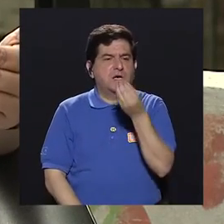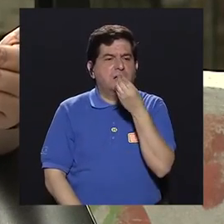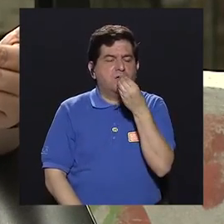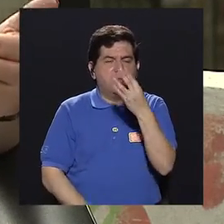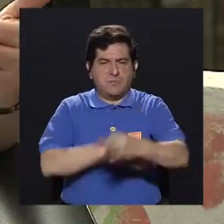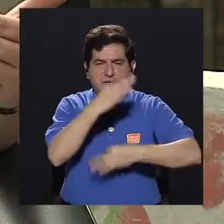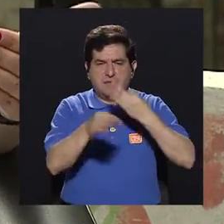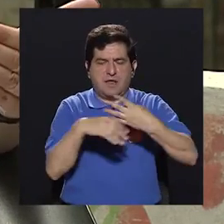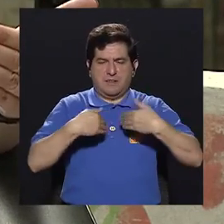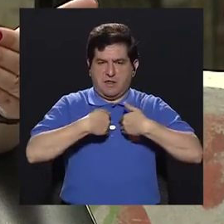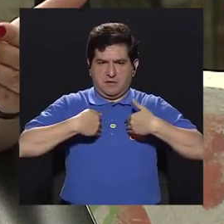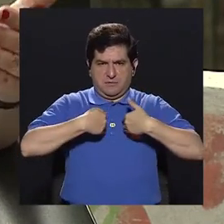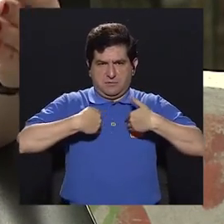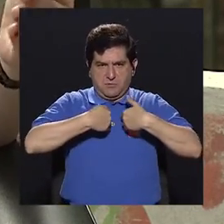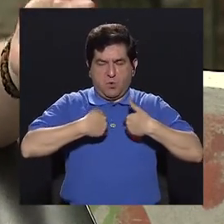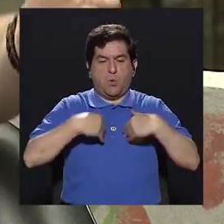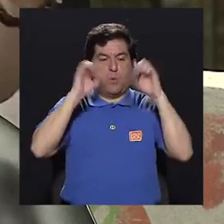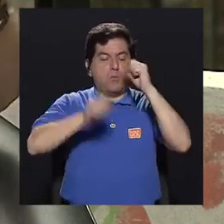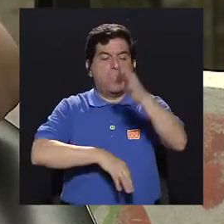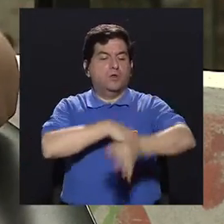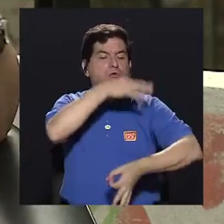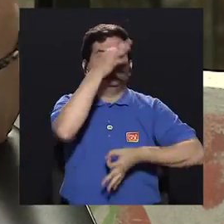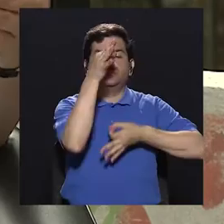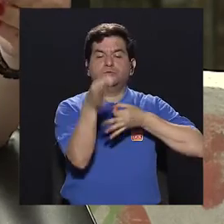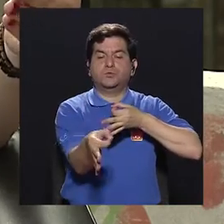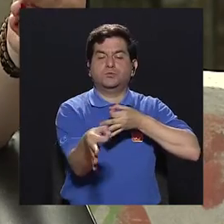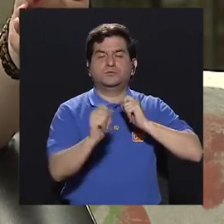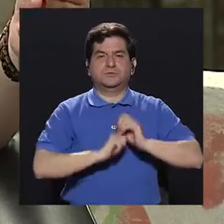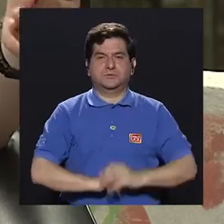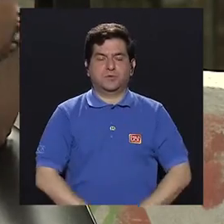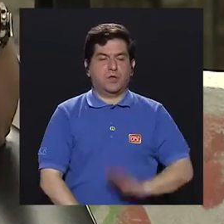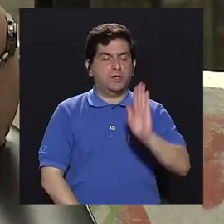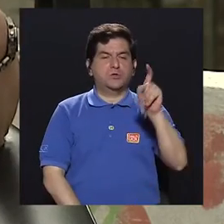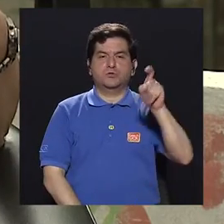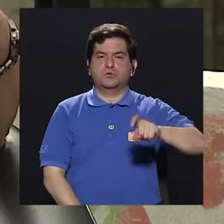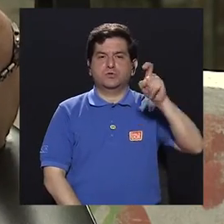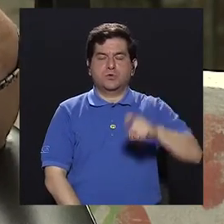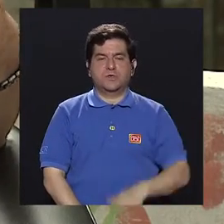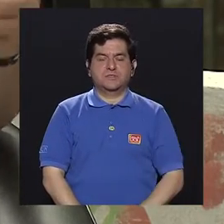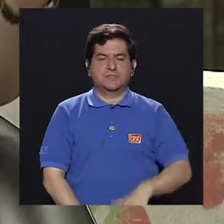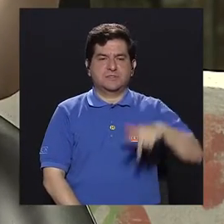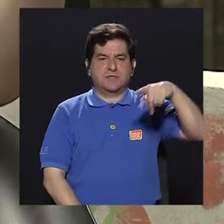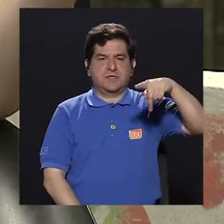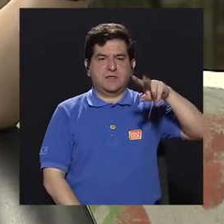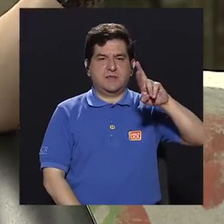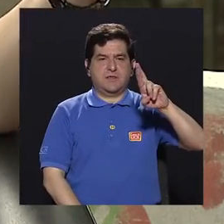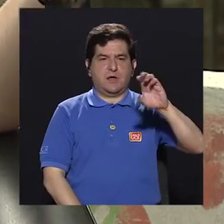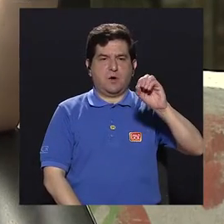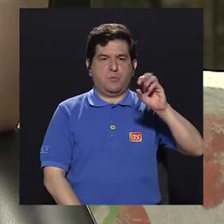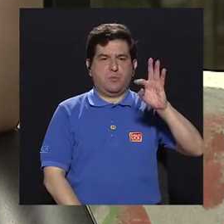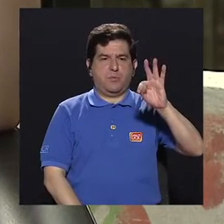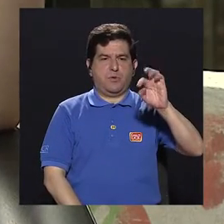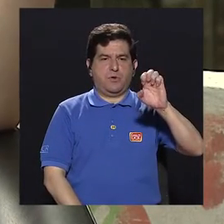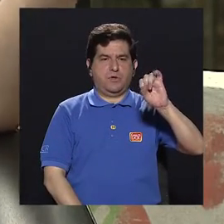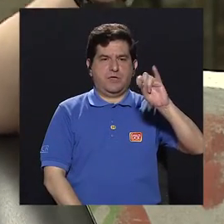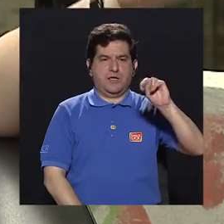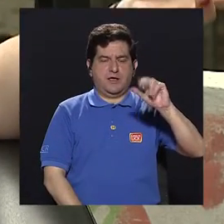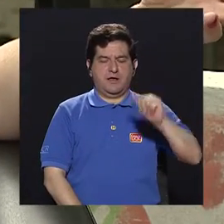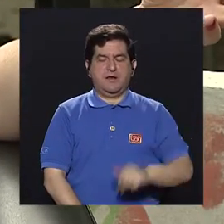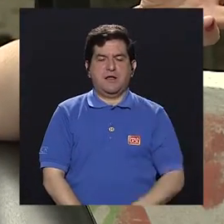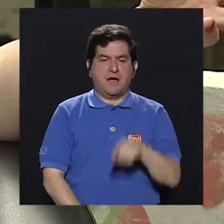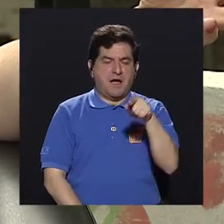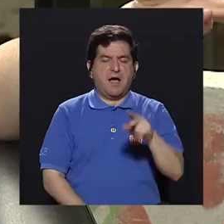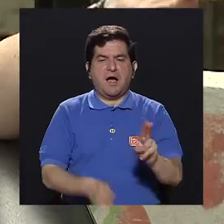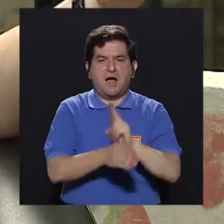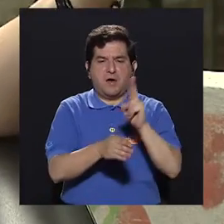origen animal, puede perfectamente suplir su necesidad de proteínas por medio del consumo de